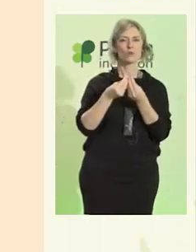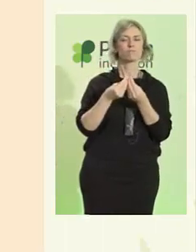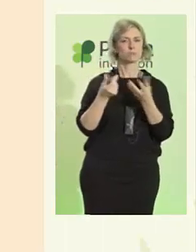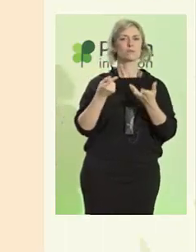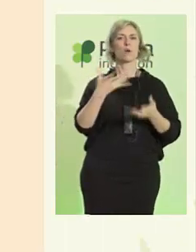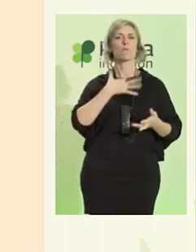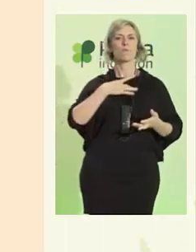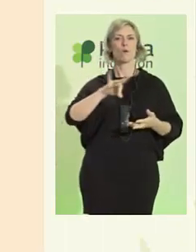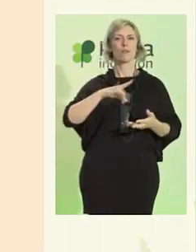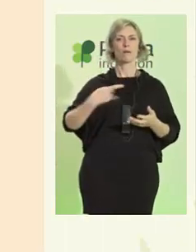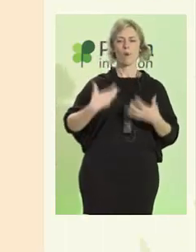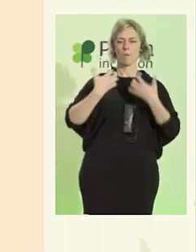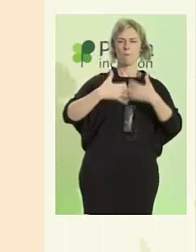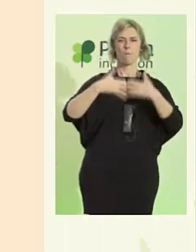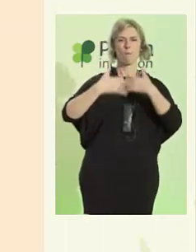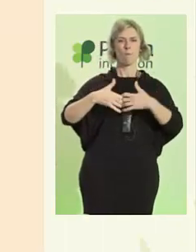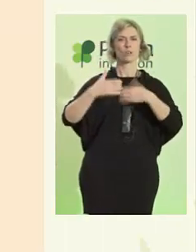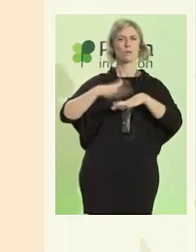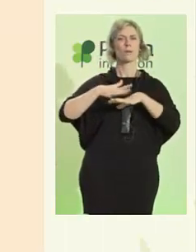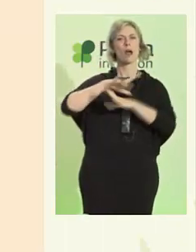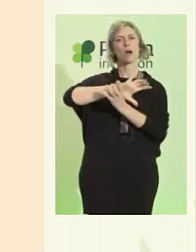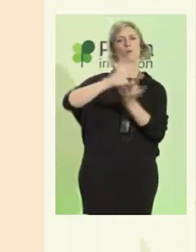un motor que cambie el mundo.